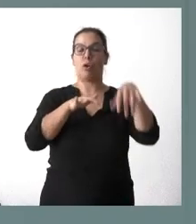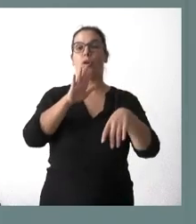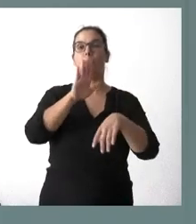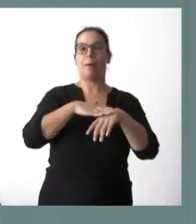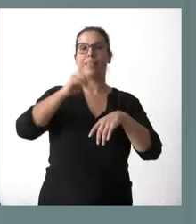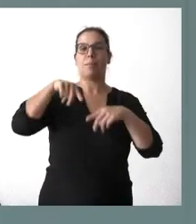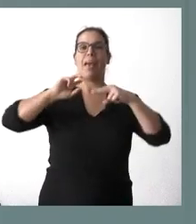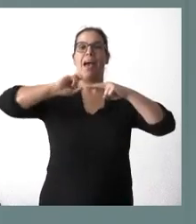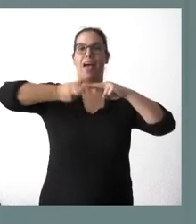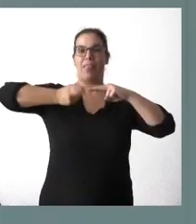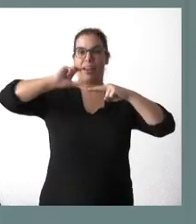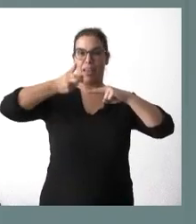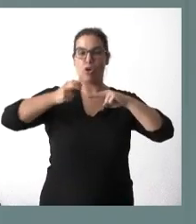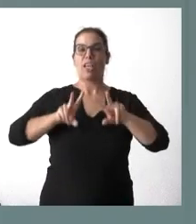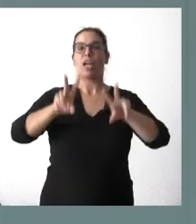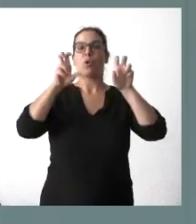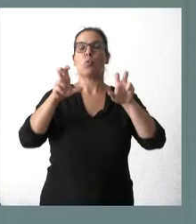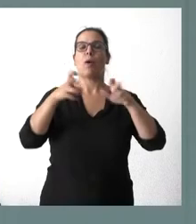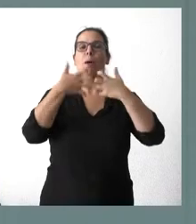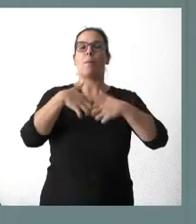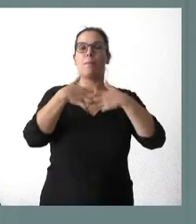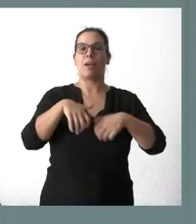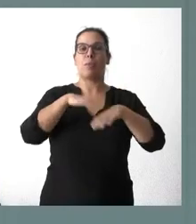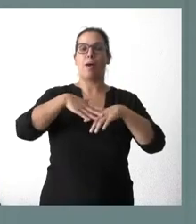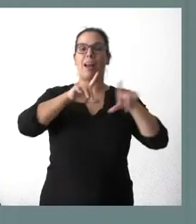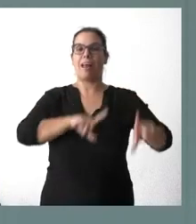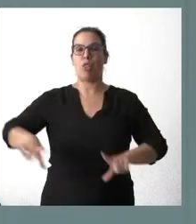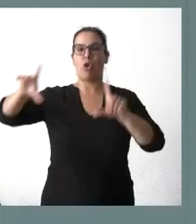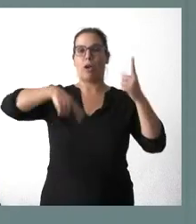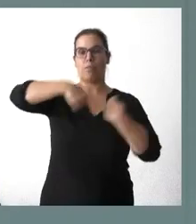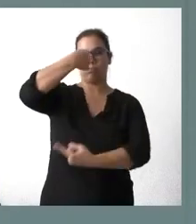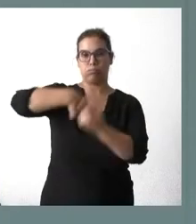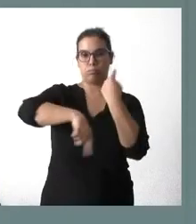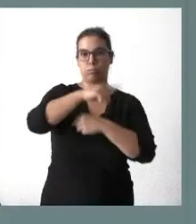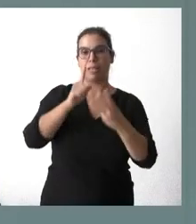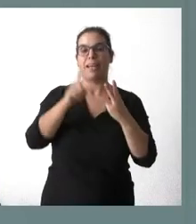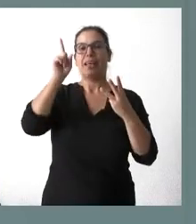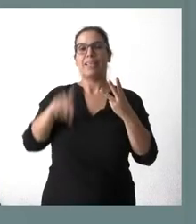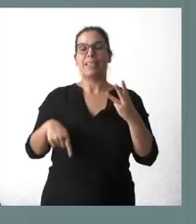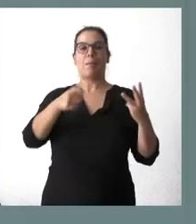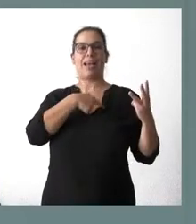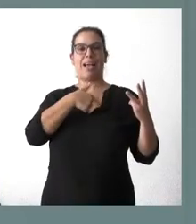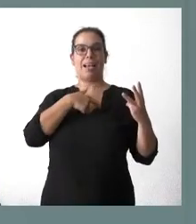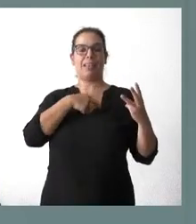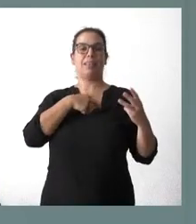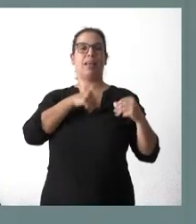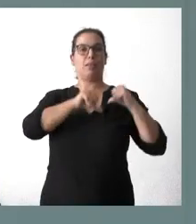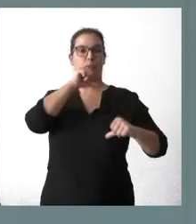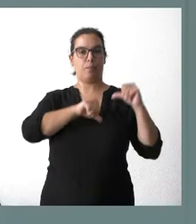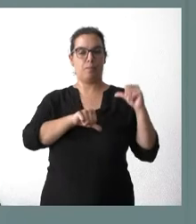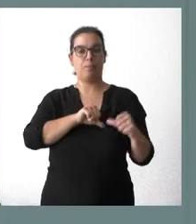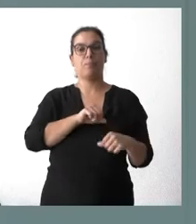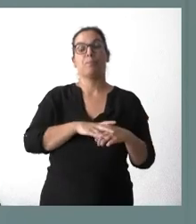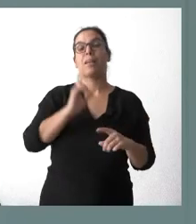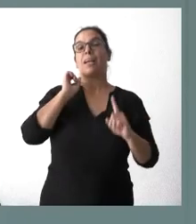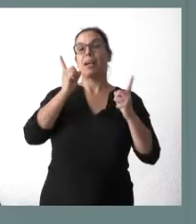acelerador lineal, para un nuevo equipo de radiología vascular y para un equipo de cardiología intervencionista. En el caso de